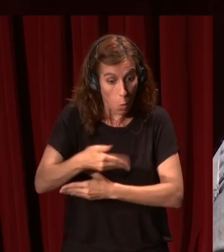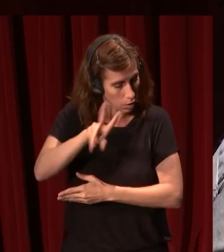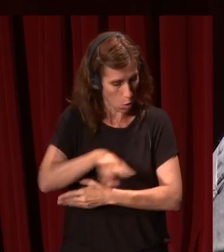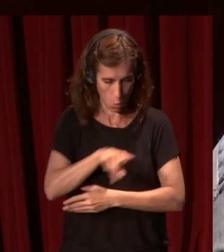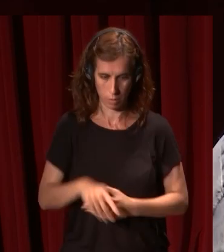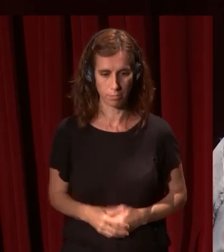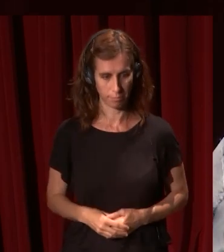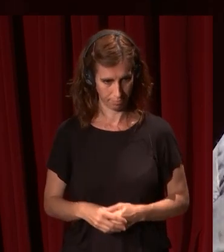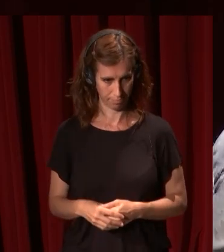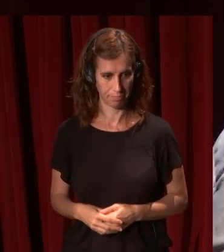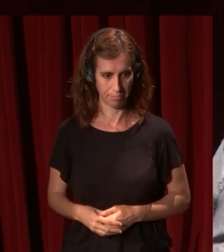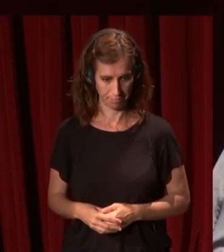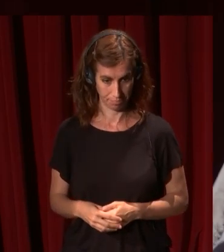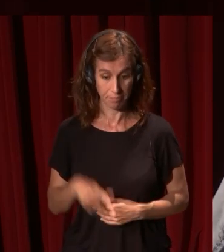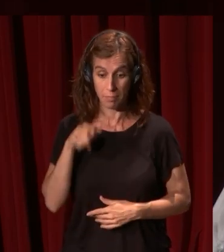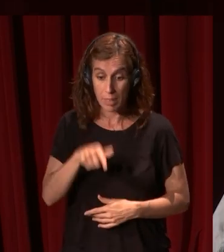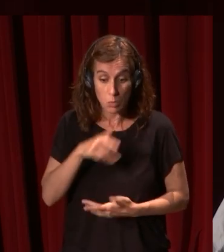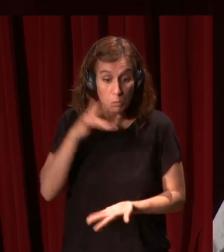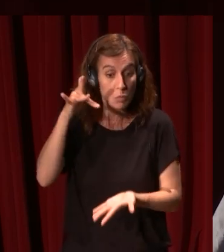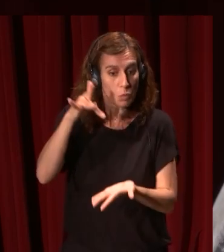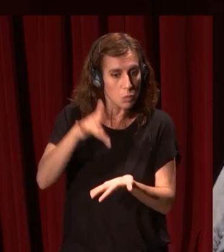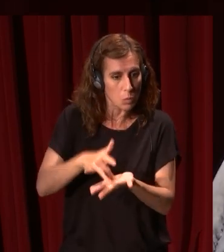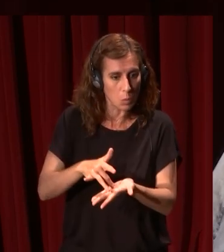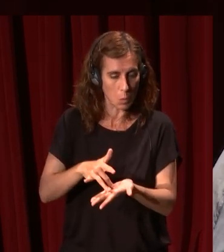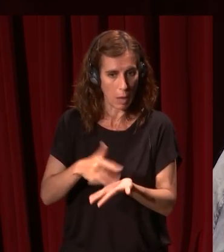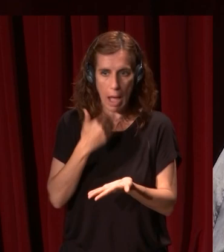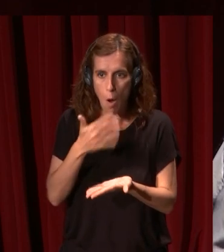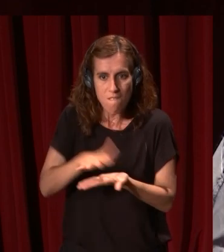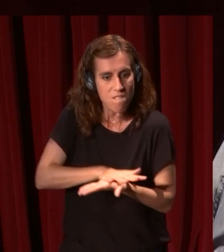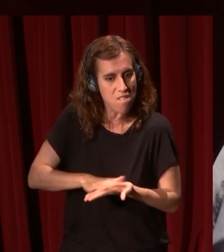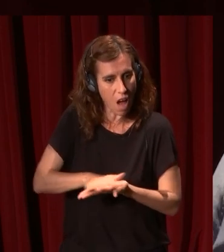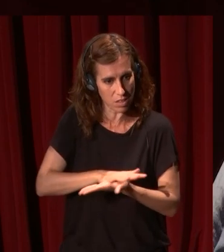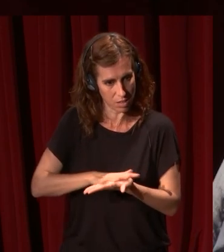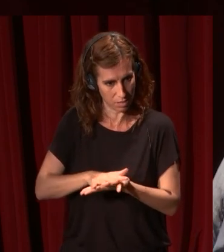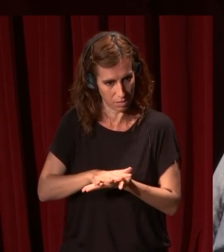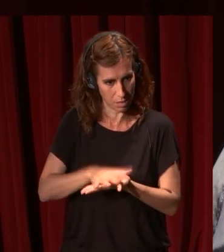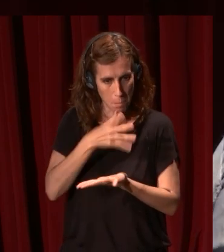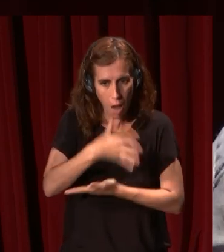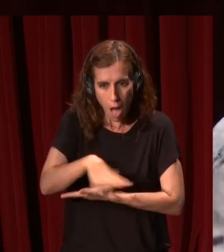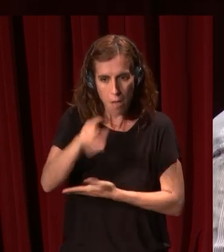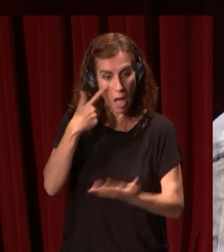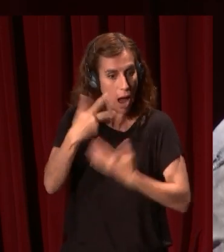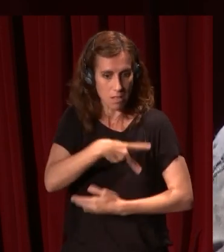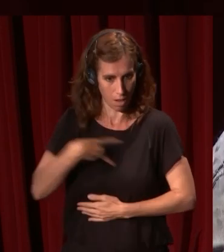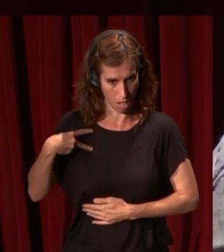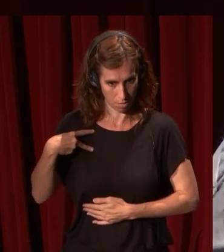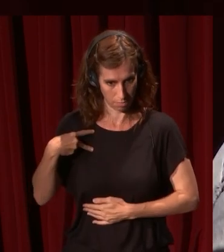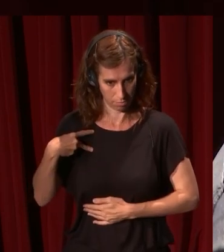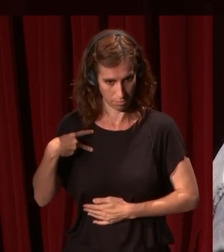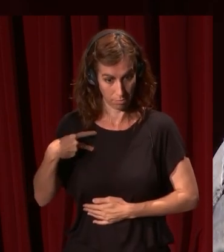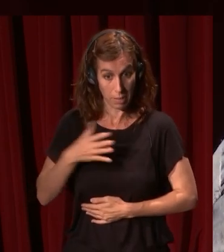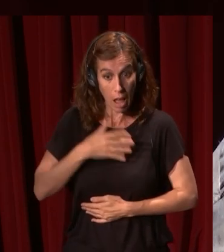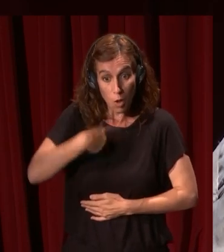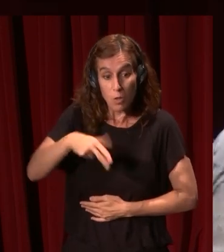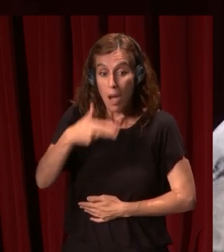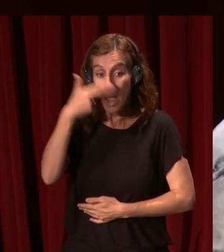transformando y eso es una cuestión muy de base para entender el arte en general pero nos interesa a nosotros